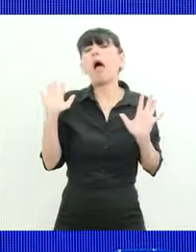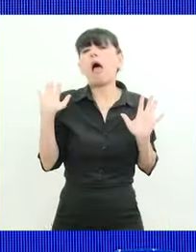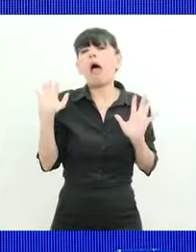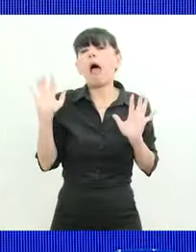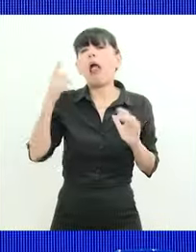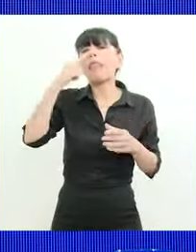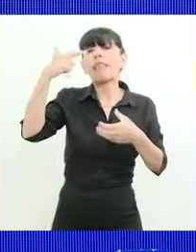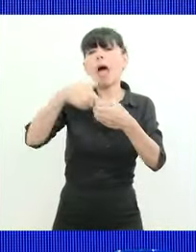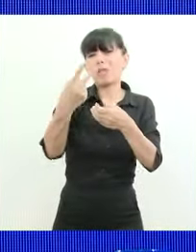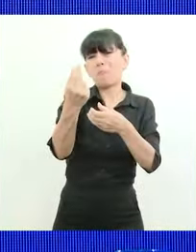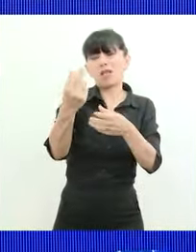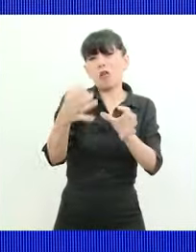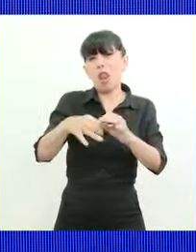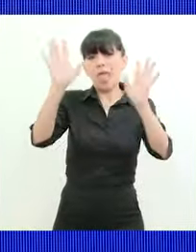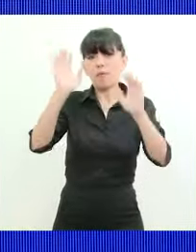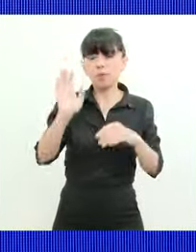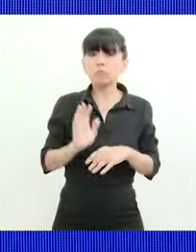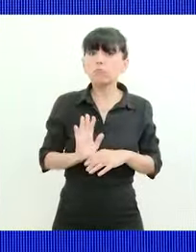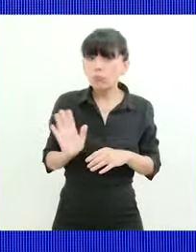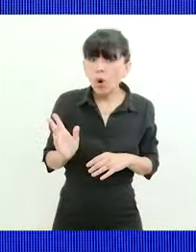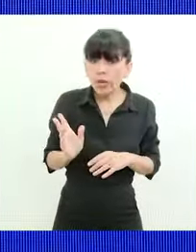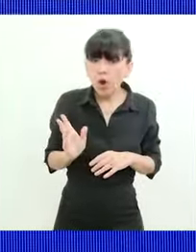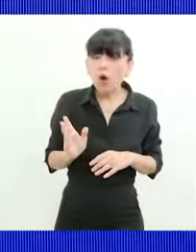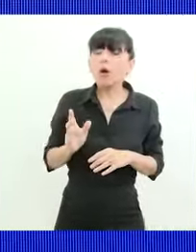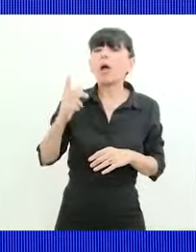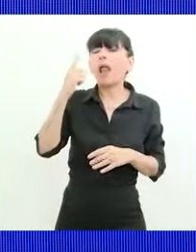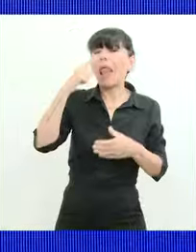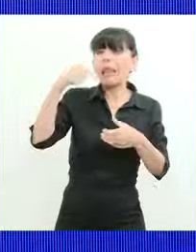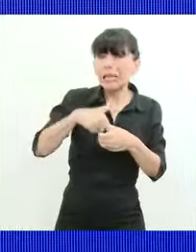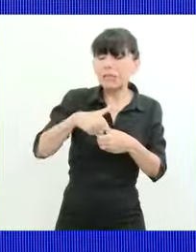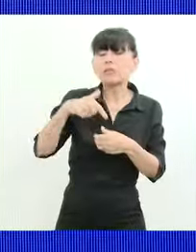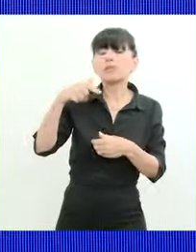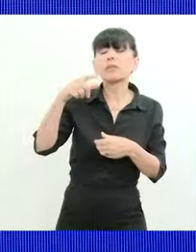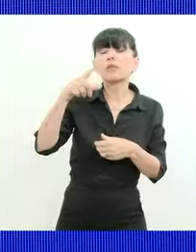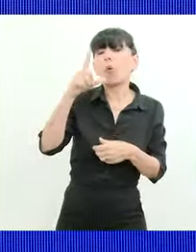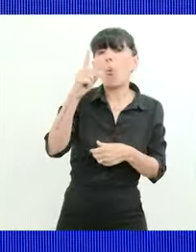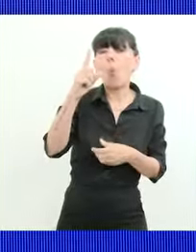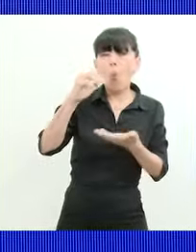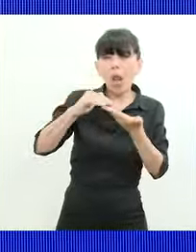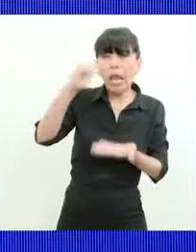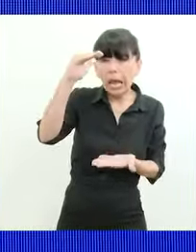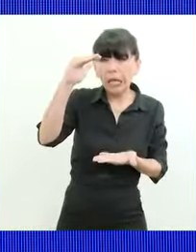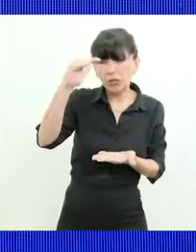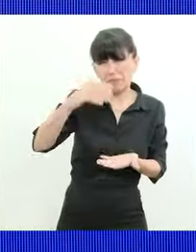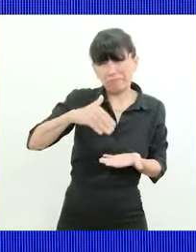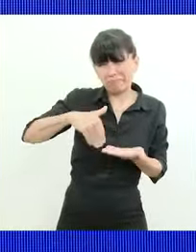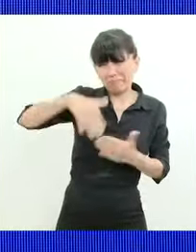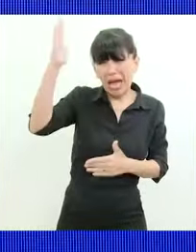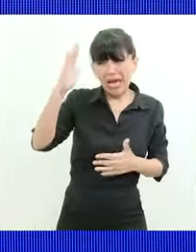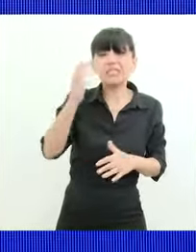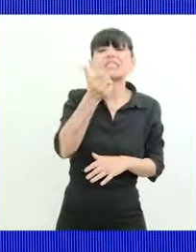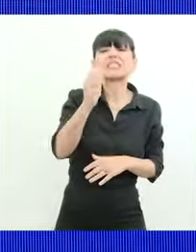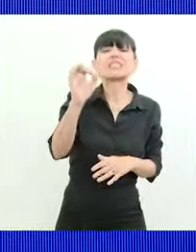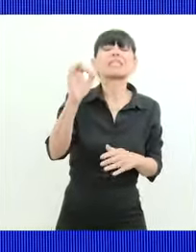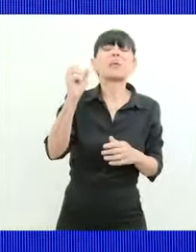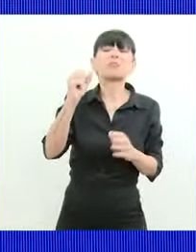candidato el litro en el surtidor le va a costar 800 mangos de nafta común más en el caso del norte 60 mangos más